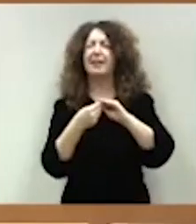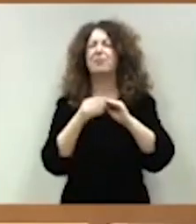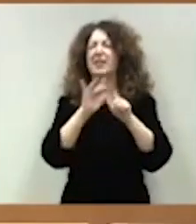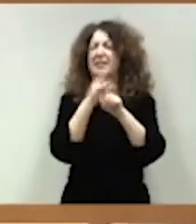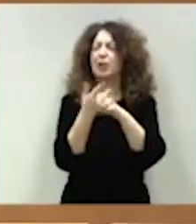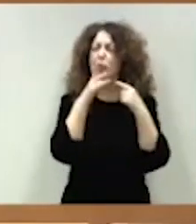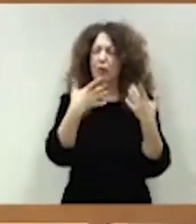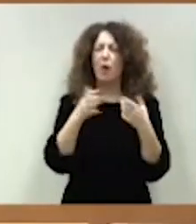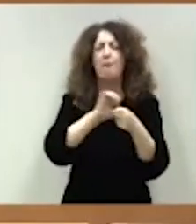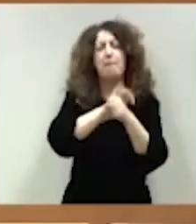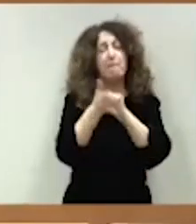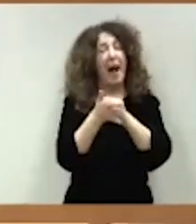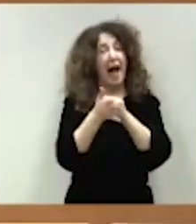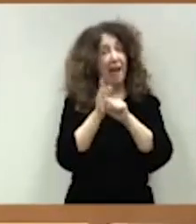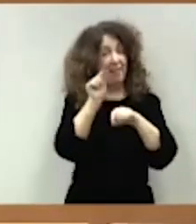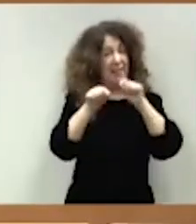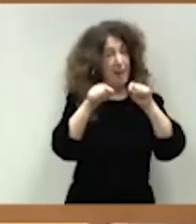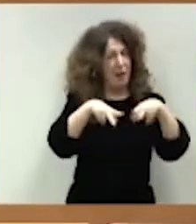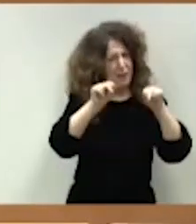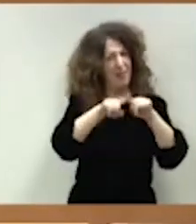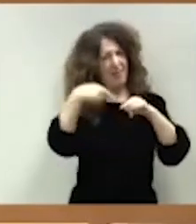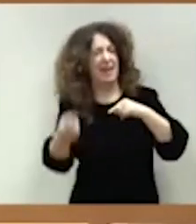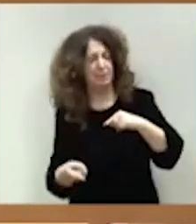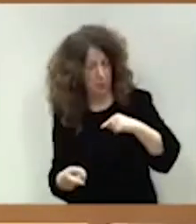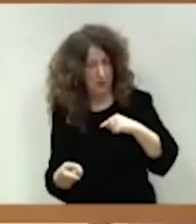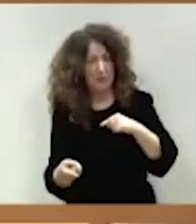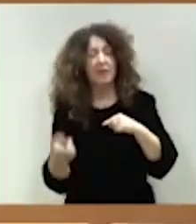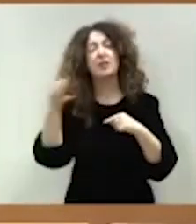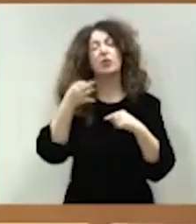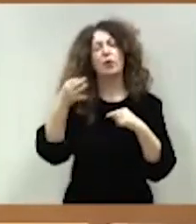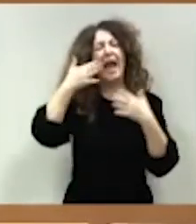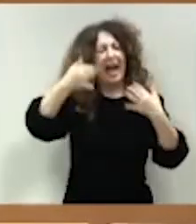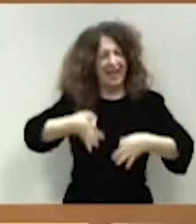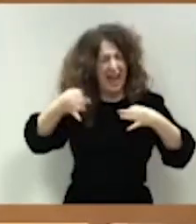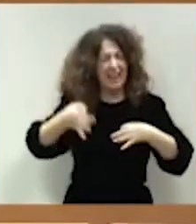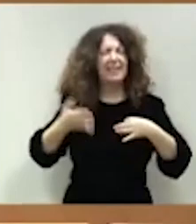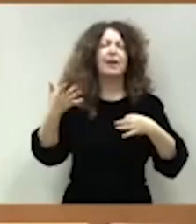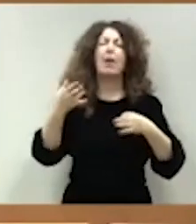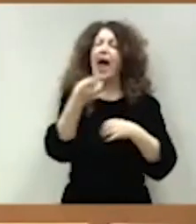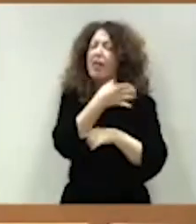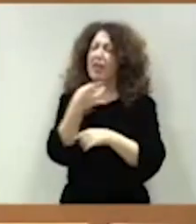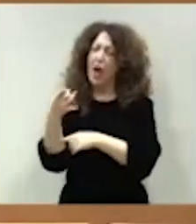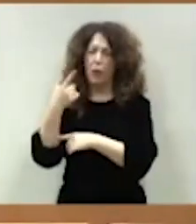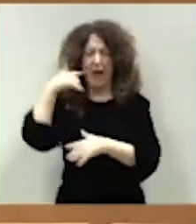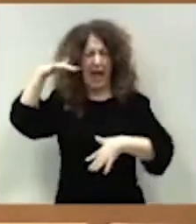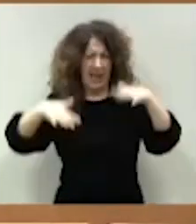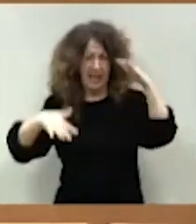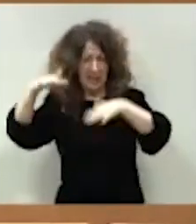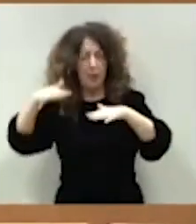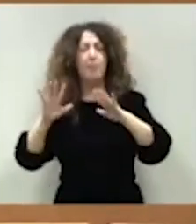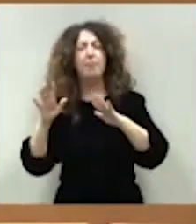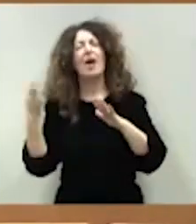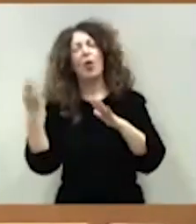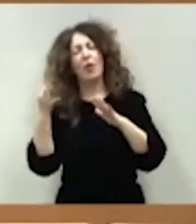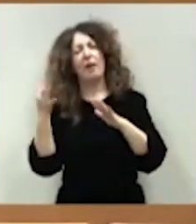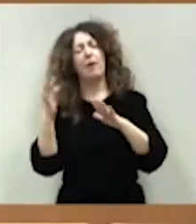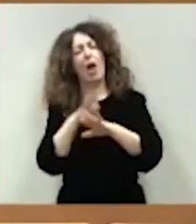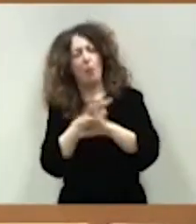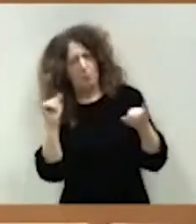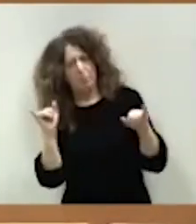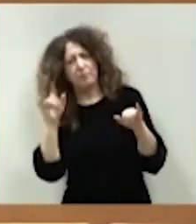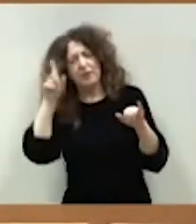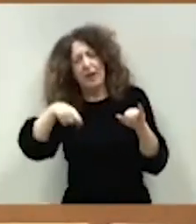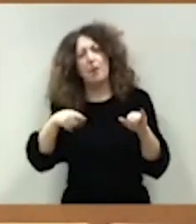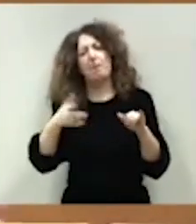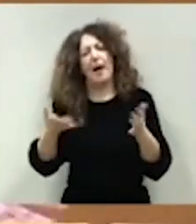equilibradas, para reducir la deuda, pero haciéndolo compatible con el impulso a la inversión y al crecimiento inclusivo.